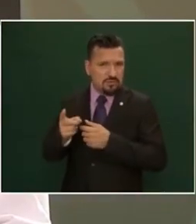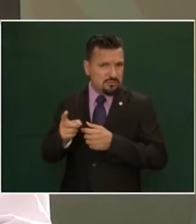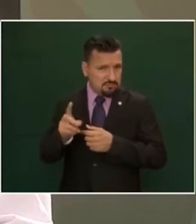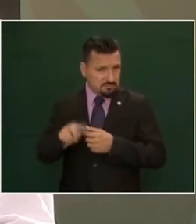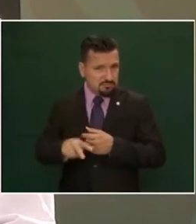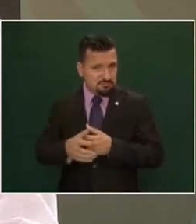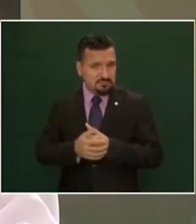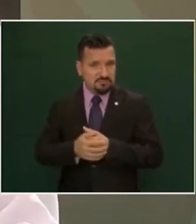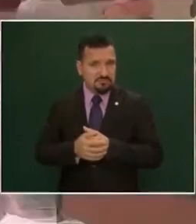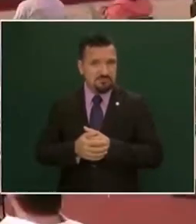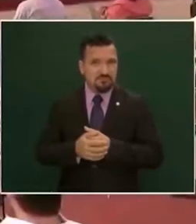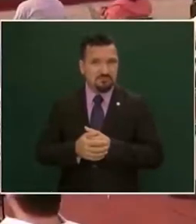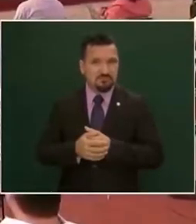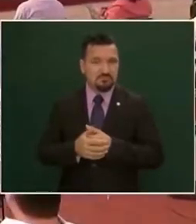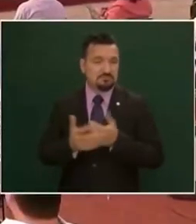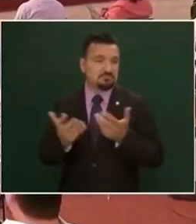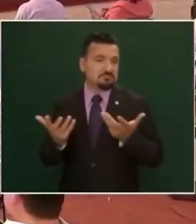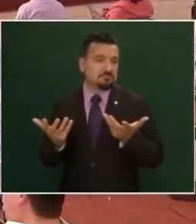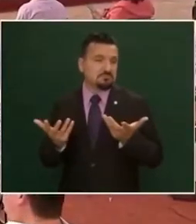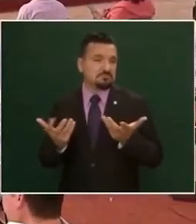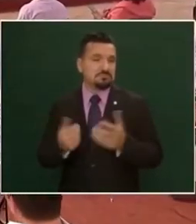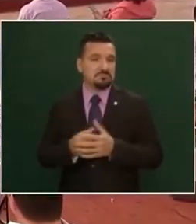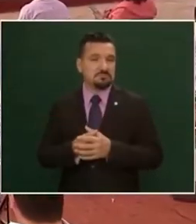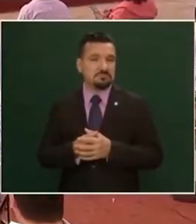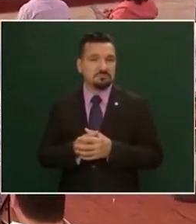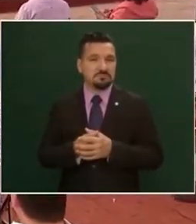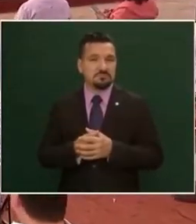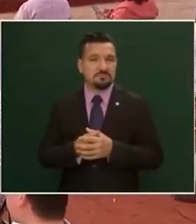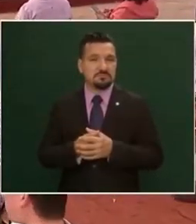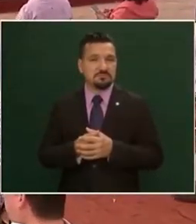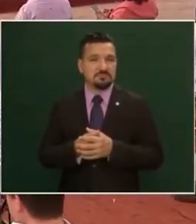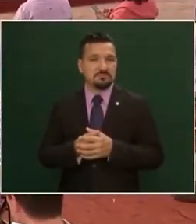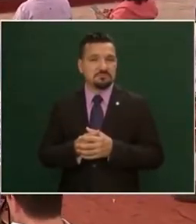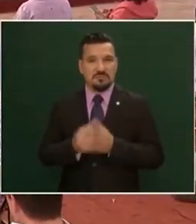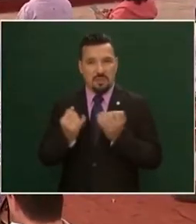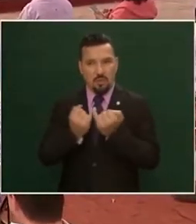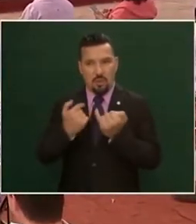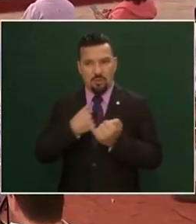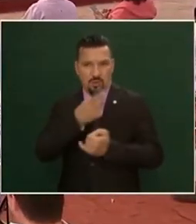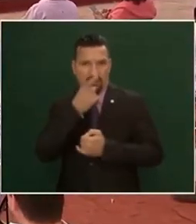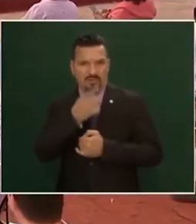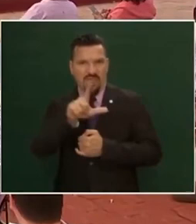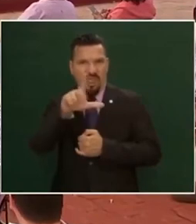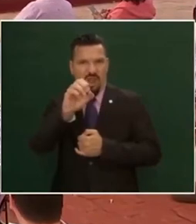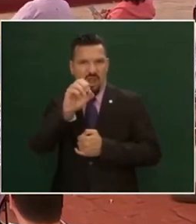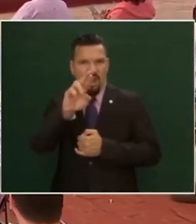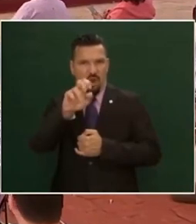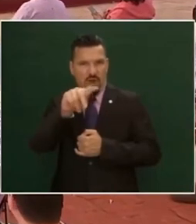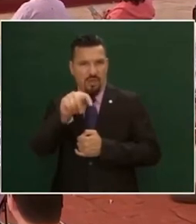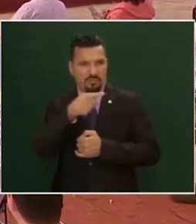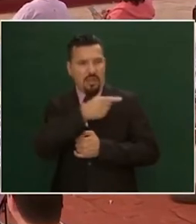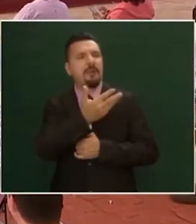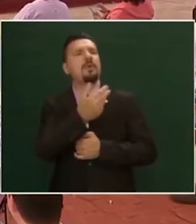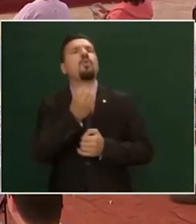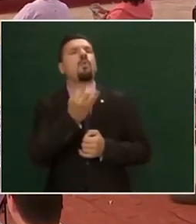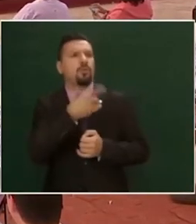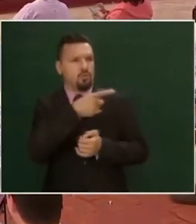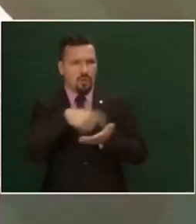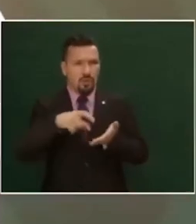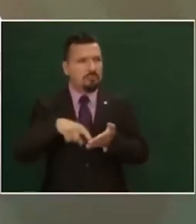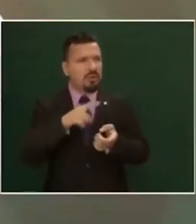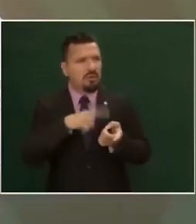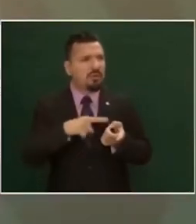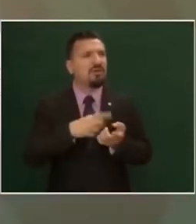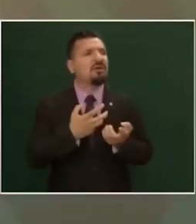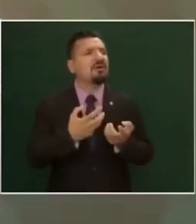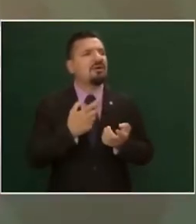así como las pedía Loret y no quiso decirme pues llegaron